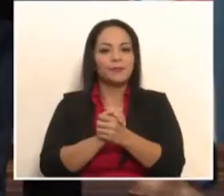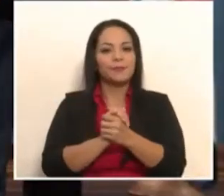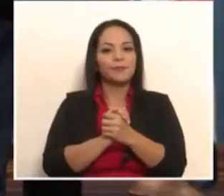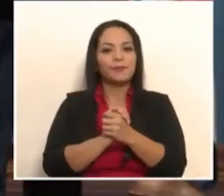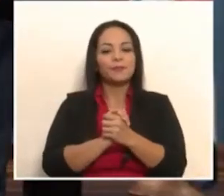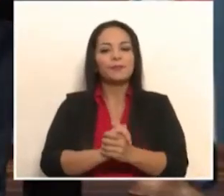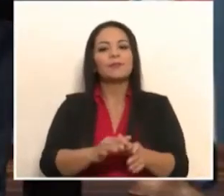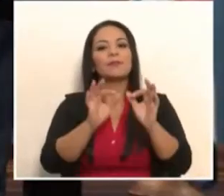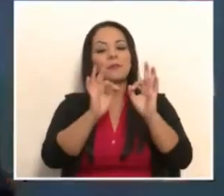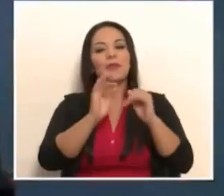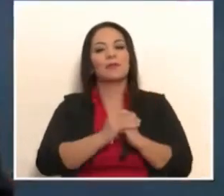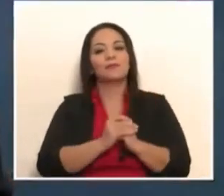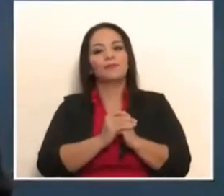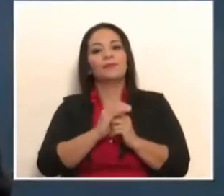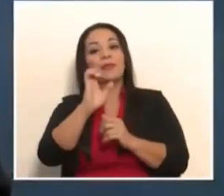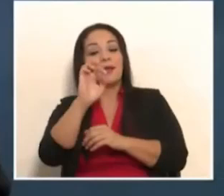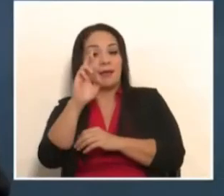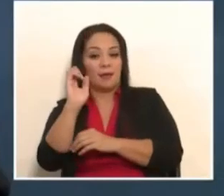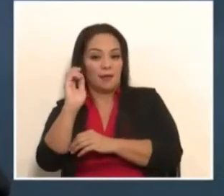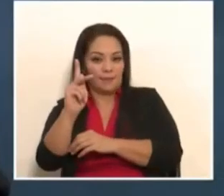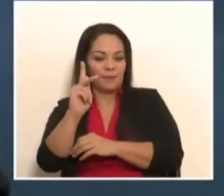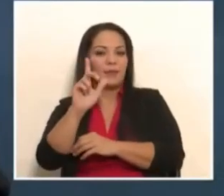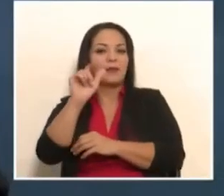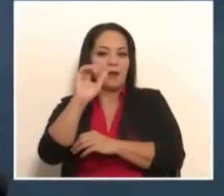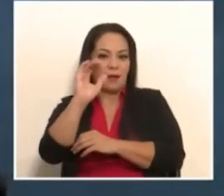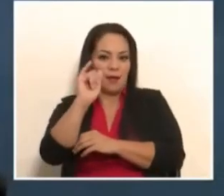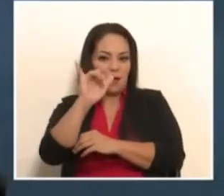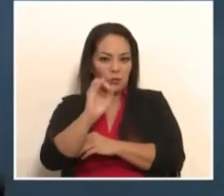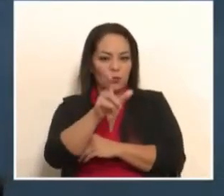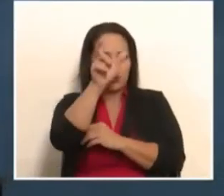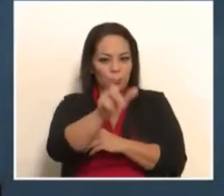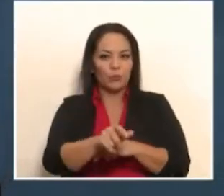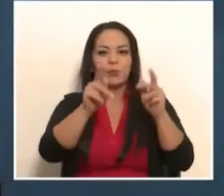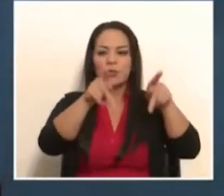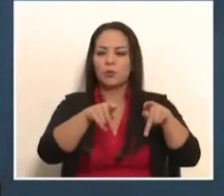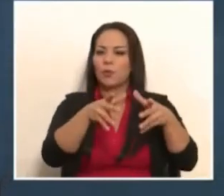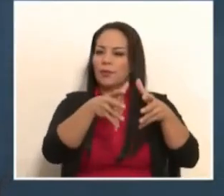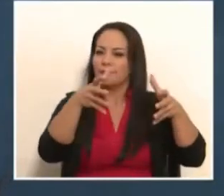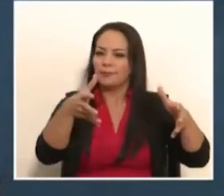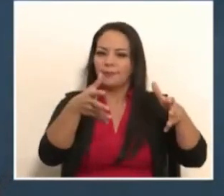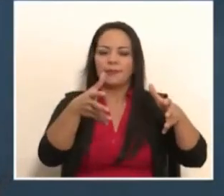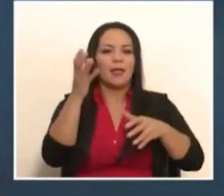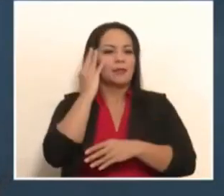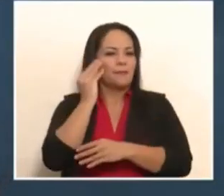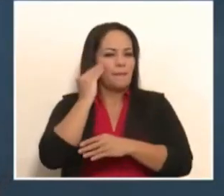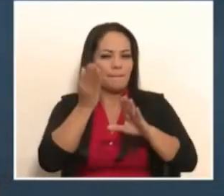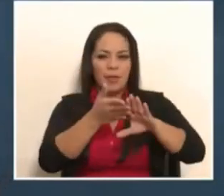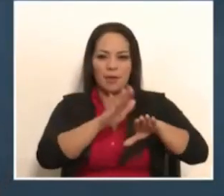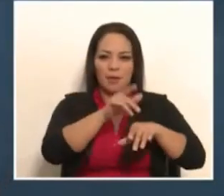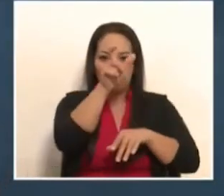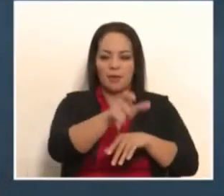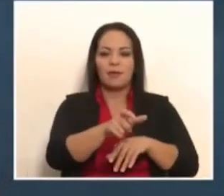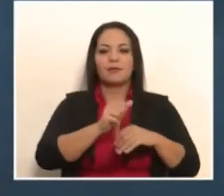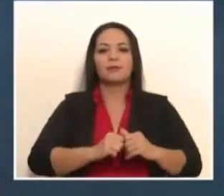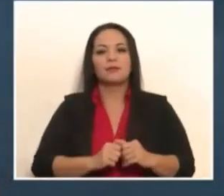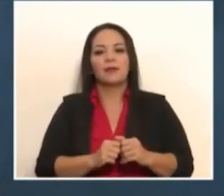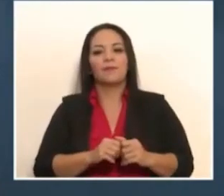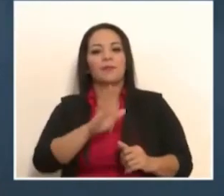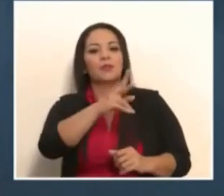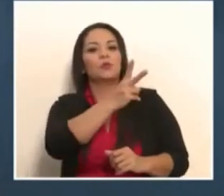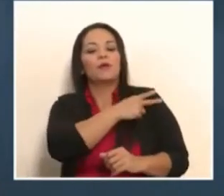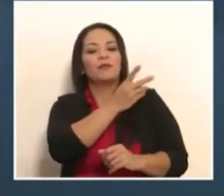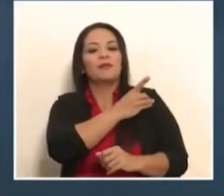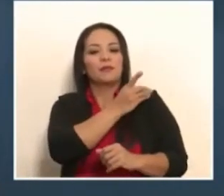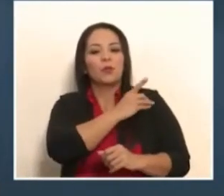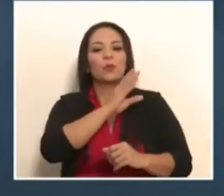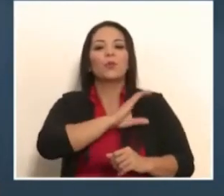caso de don Erick Lacayo, sabemos que es una persona de una gran experiencia, viene de dejar el cargo de jefe, director